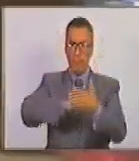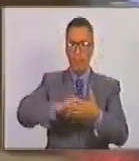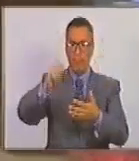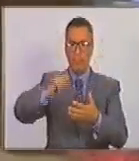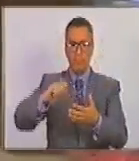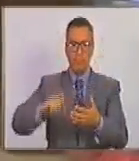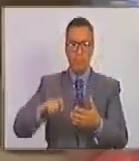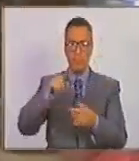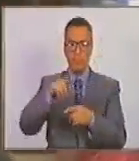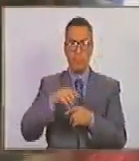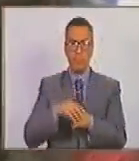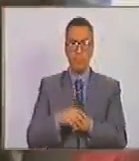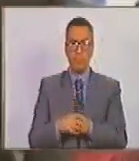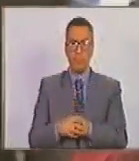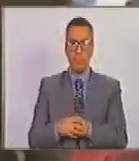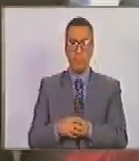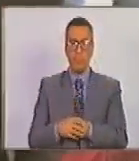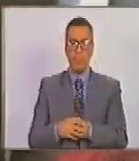esta